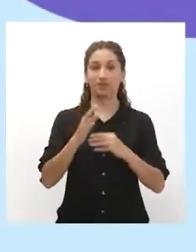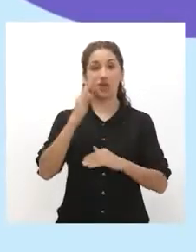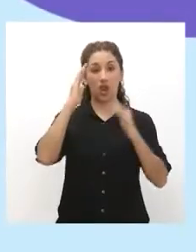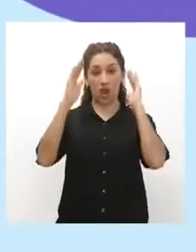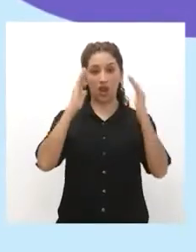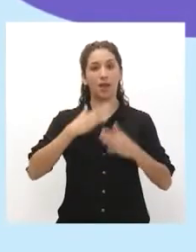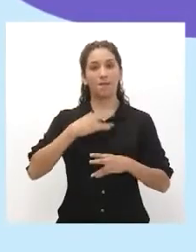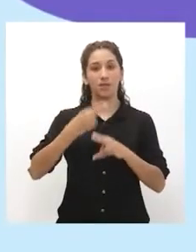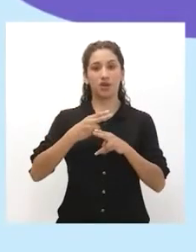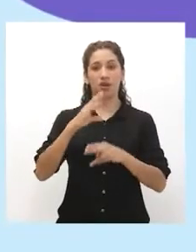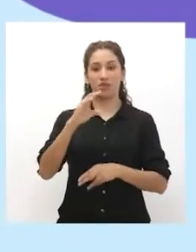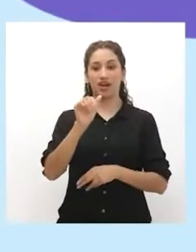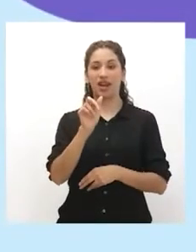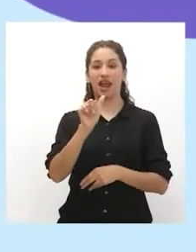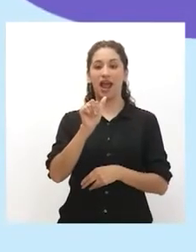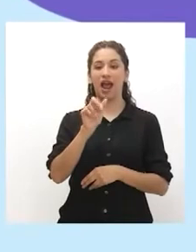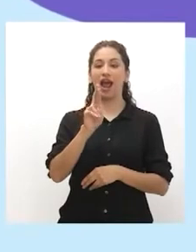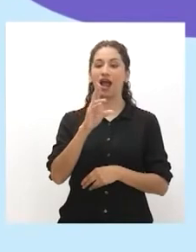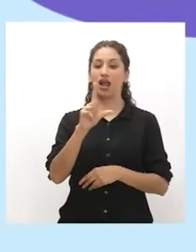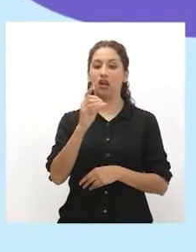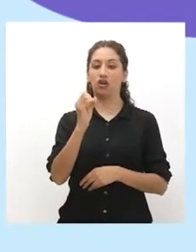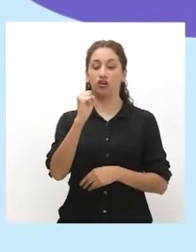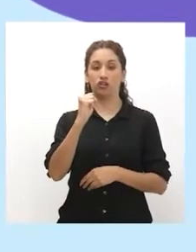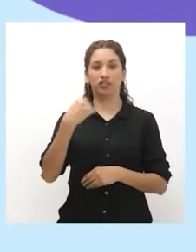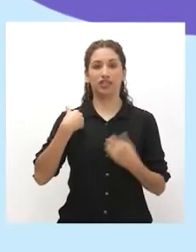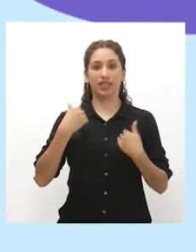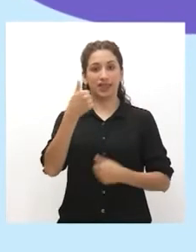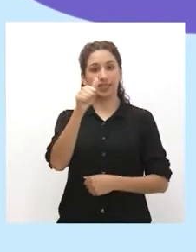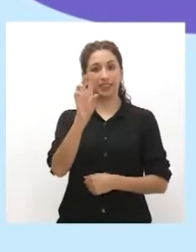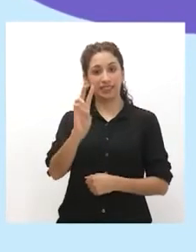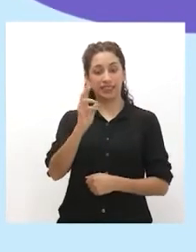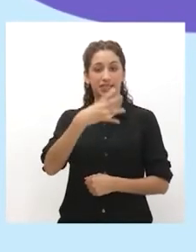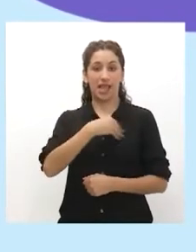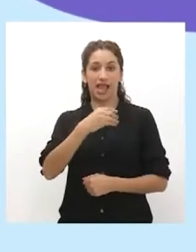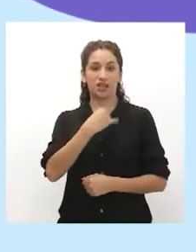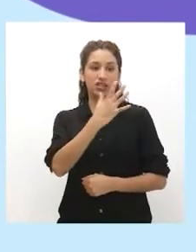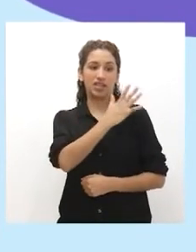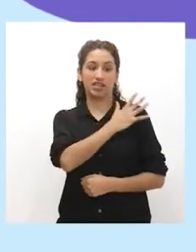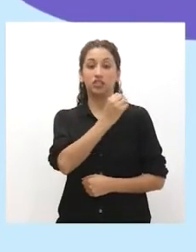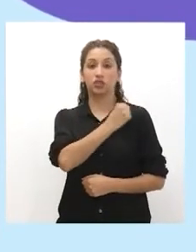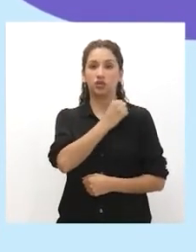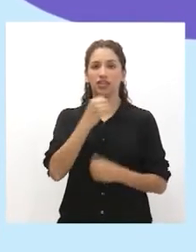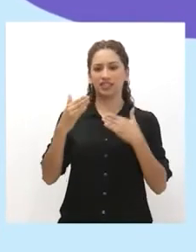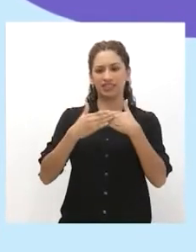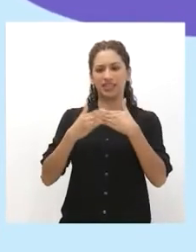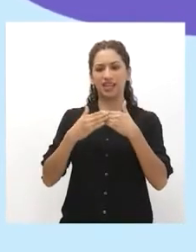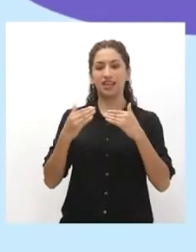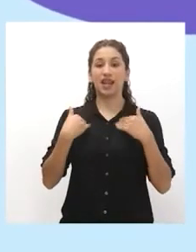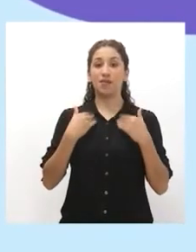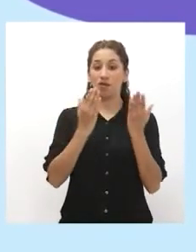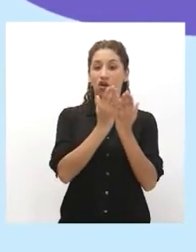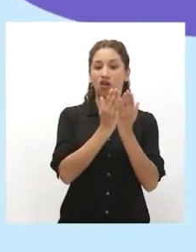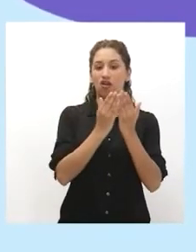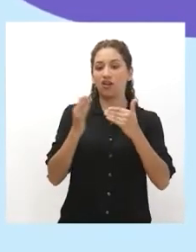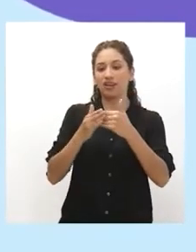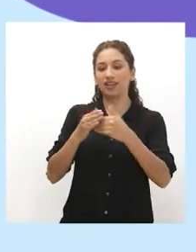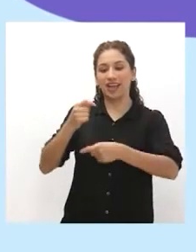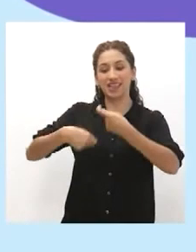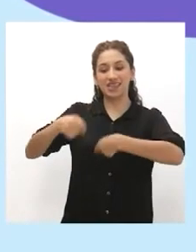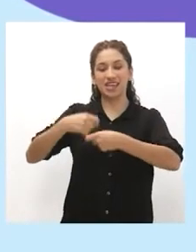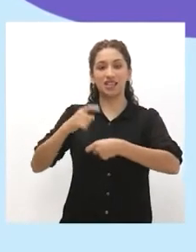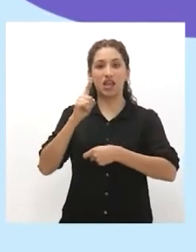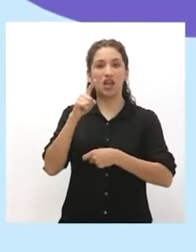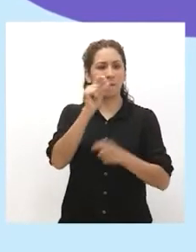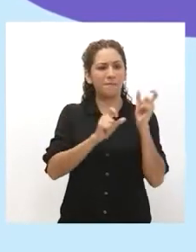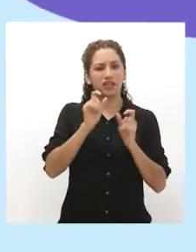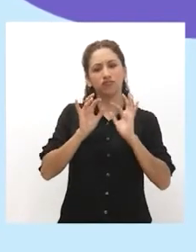Hola, mi nombre es Carlos. Tengo 16 años y estoy en quinto de secundaria. Cerca de mi cole hay una tienda donde varias personas compran. Un